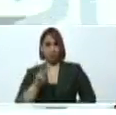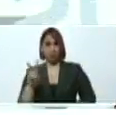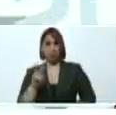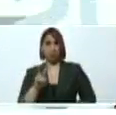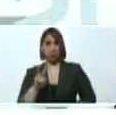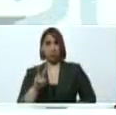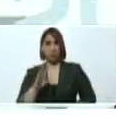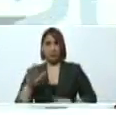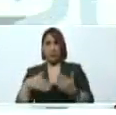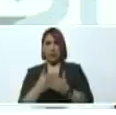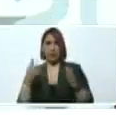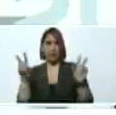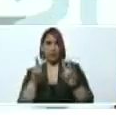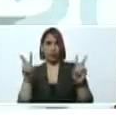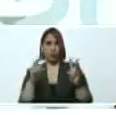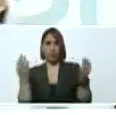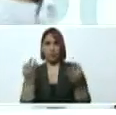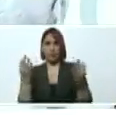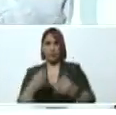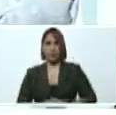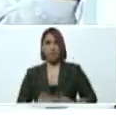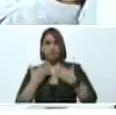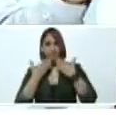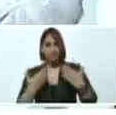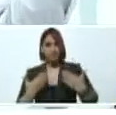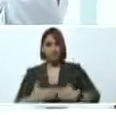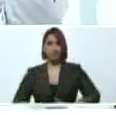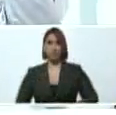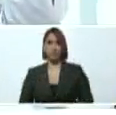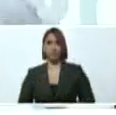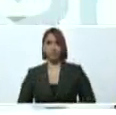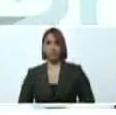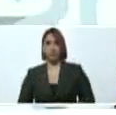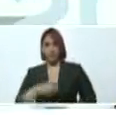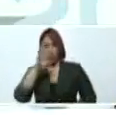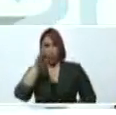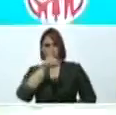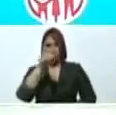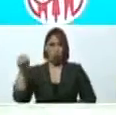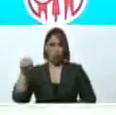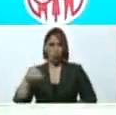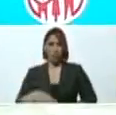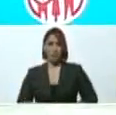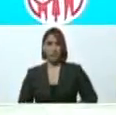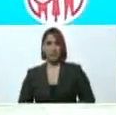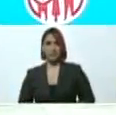hasta la victoria siempre. Muchas gracias. Que Dios les bendiga. Gracias.